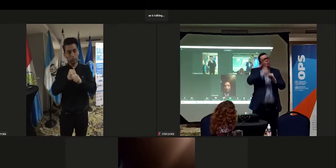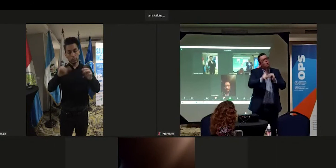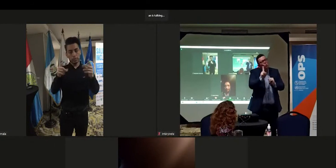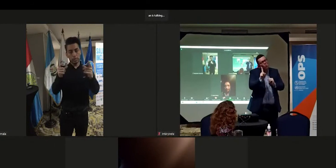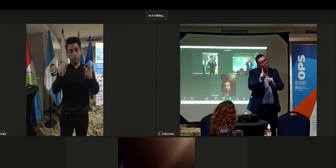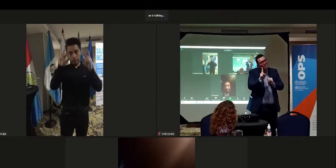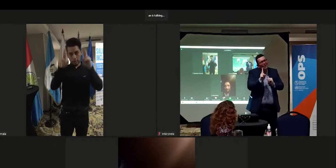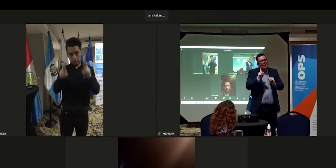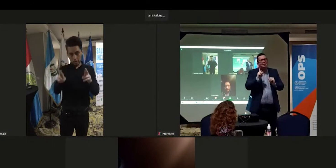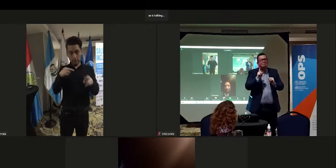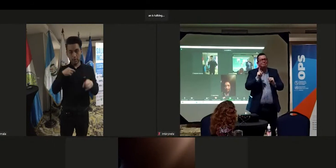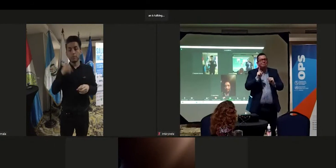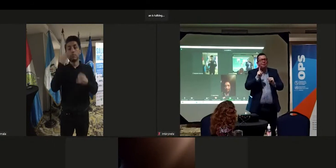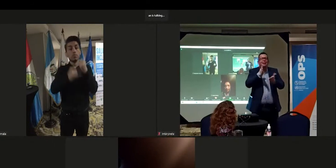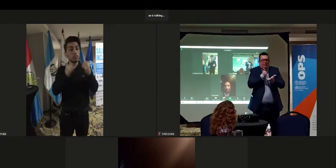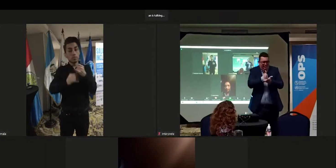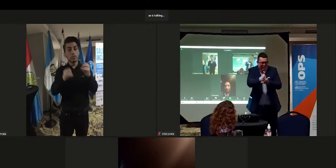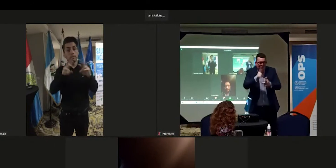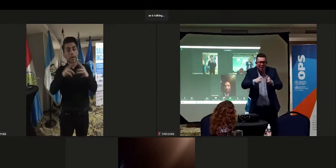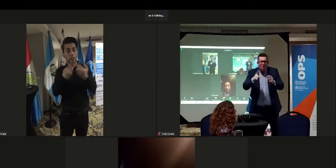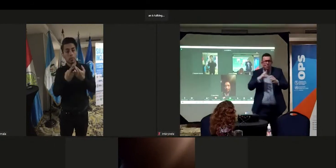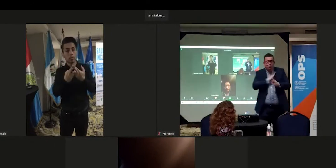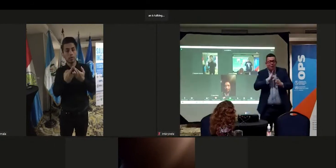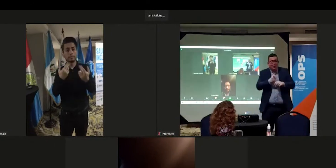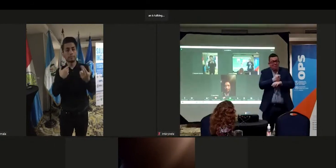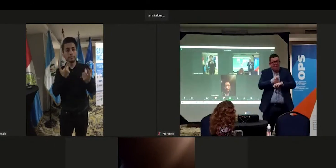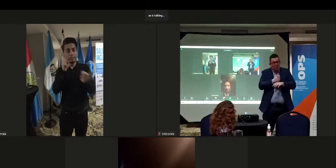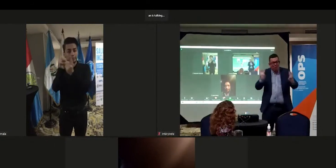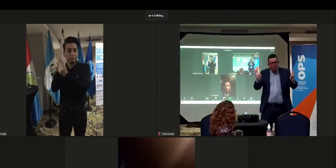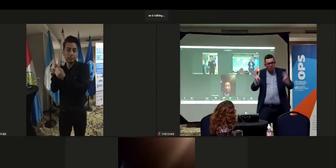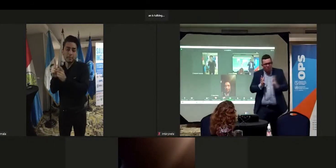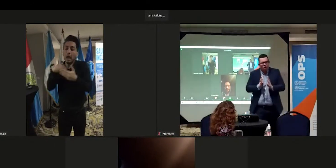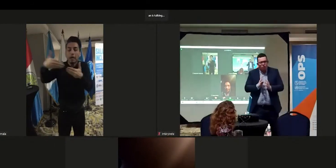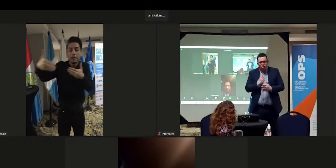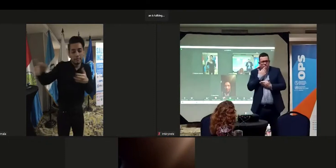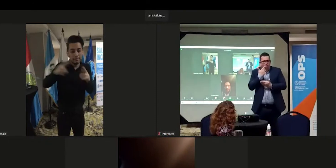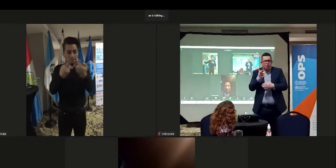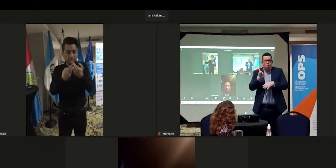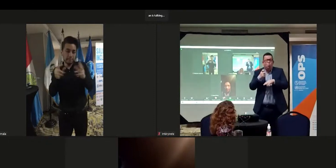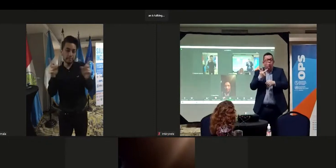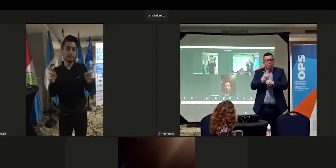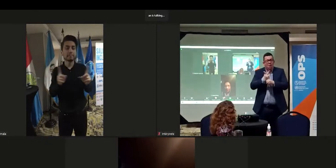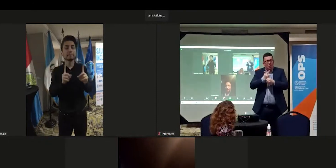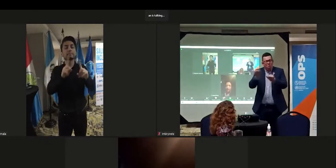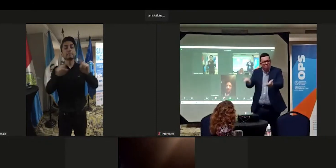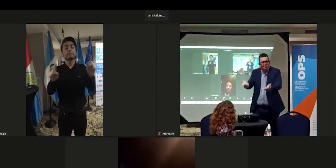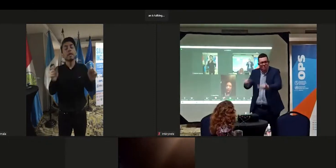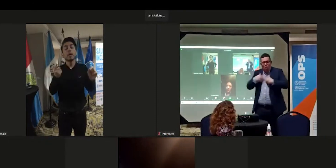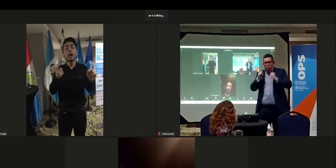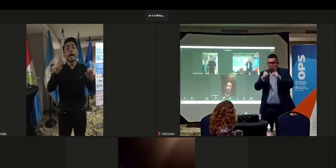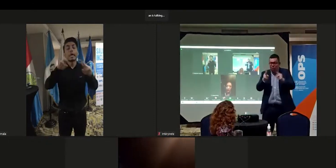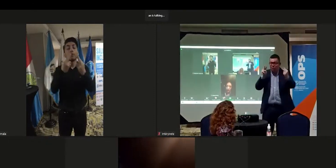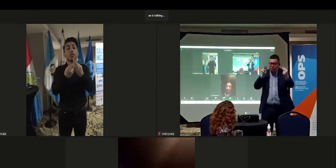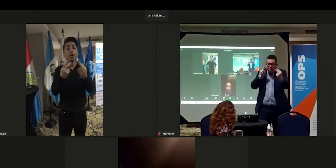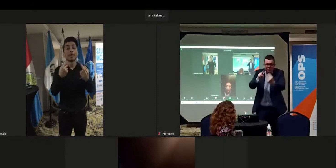tuvimos nuestra última reunión presencial. Bueno, vamos a seguir reuniéndonos realmente, pero quizás fue la última reunión presencial, y